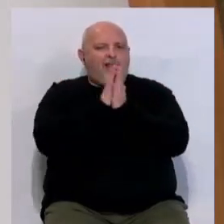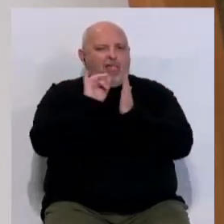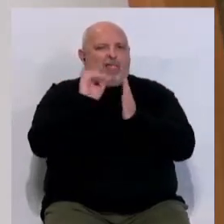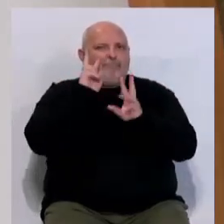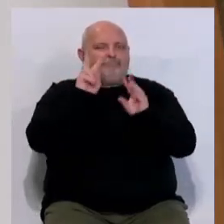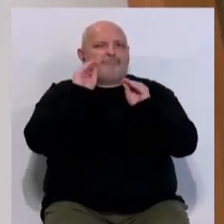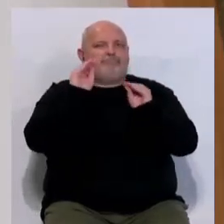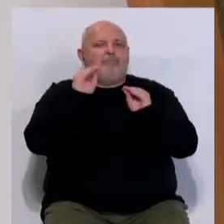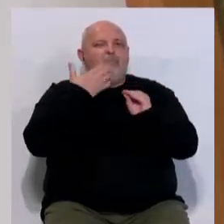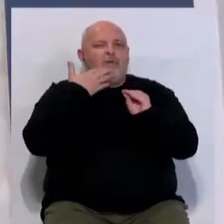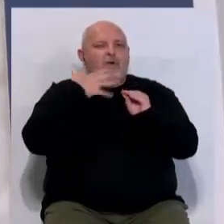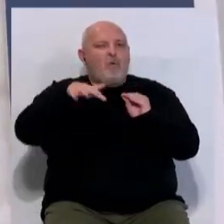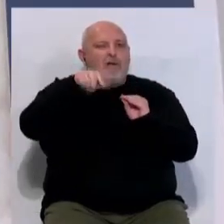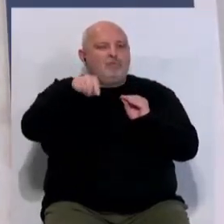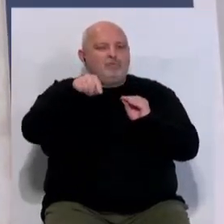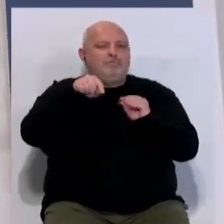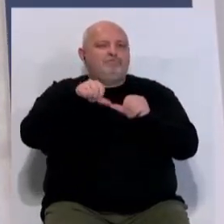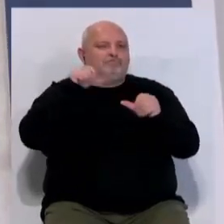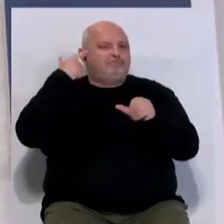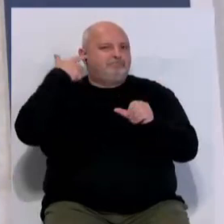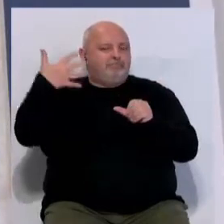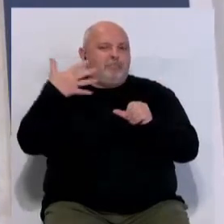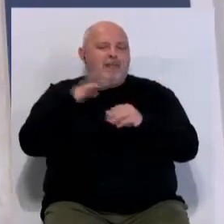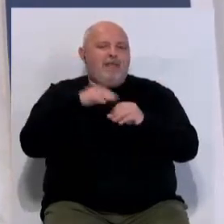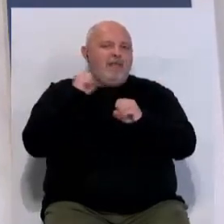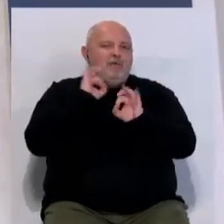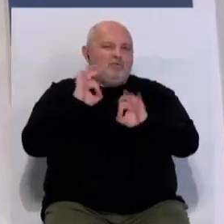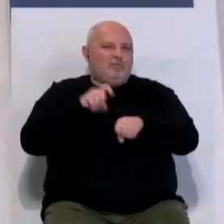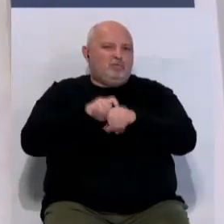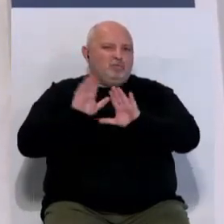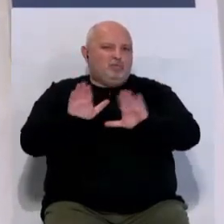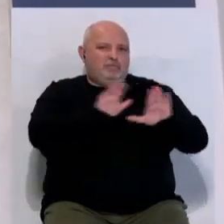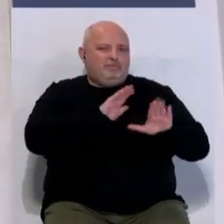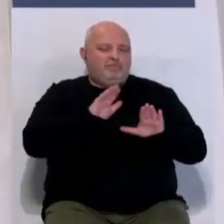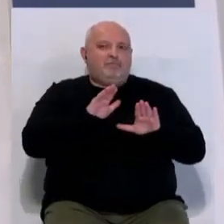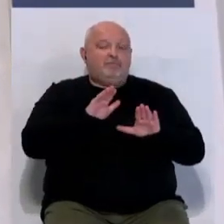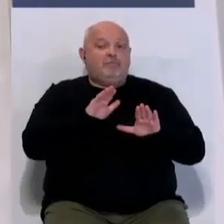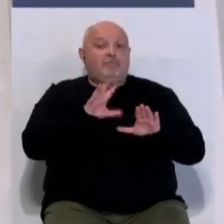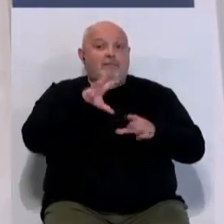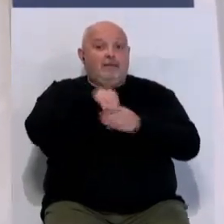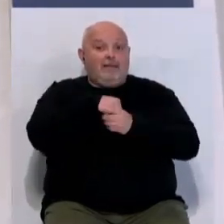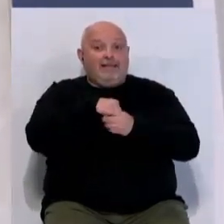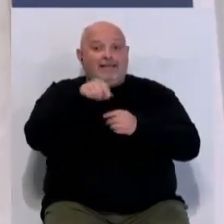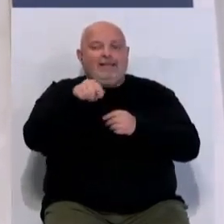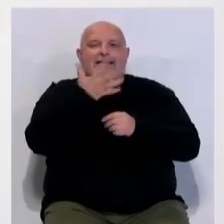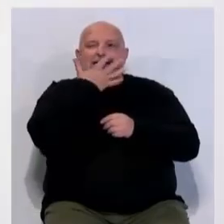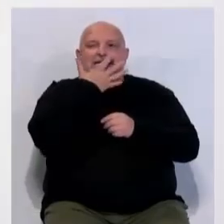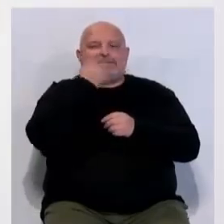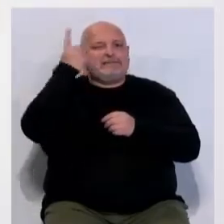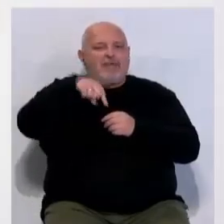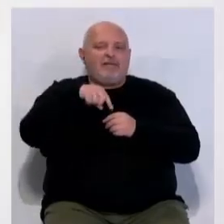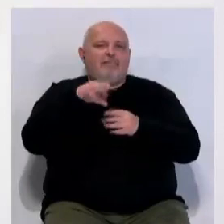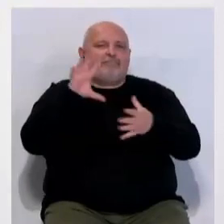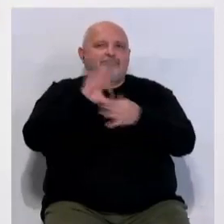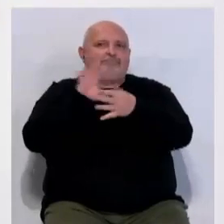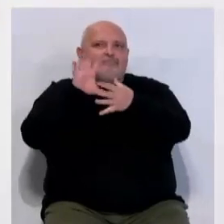que nos indican cómo estos lugares son referentes para las hermandades y cofradías y conmoviendo estos sitios identificamos a una